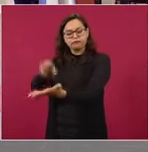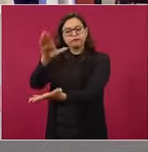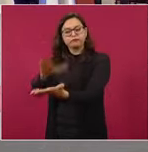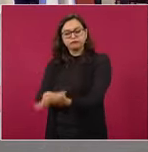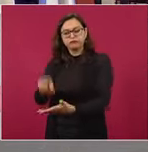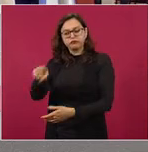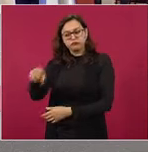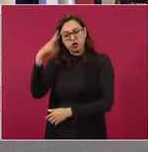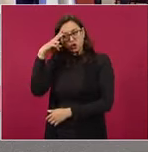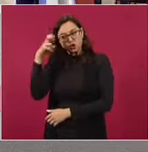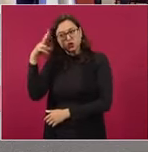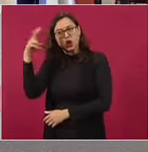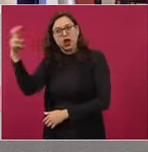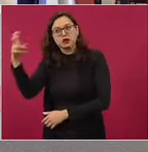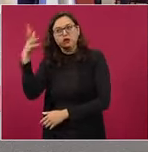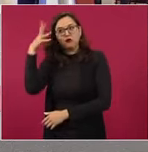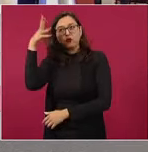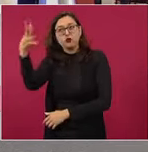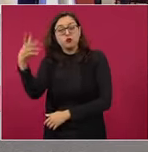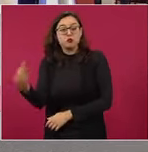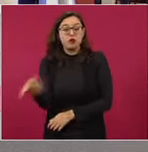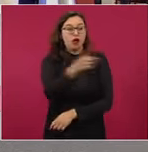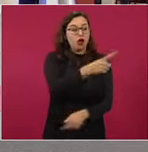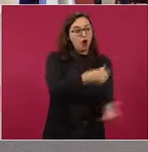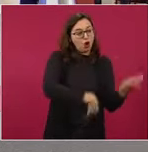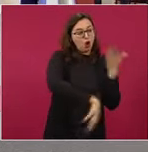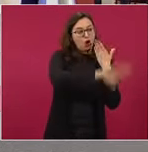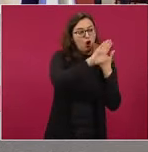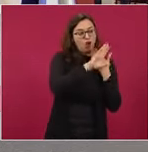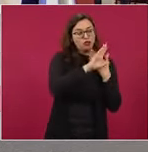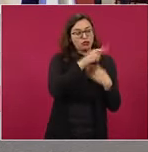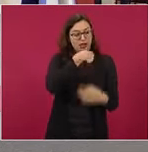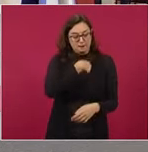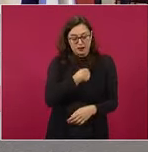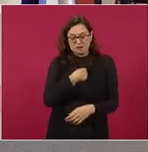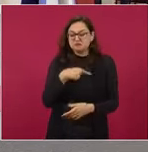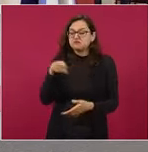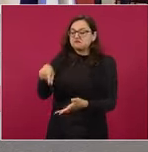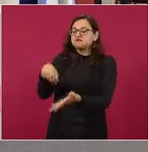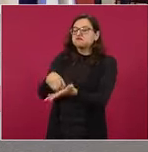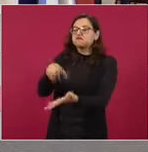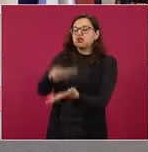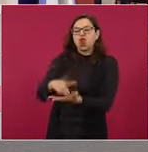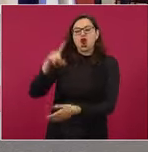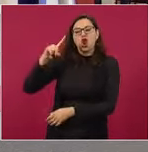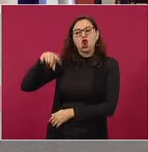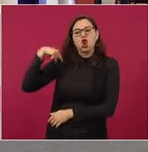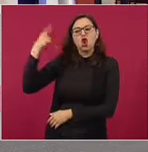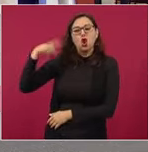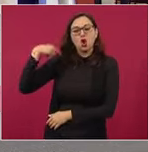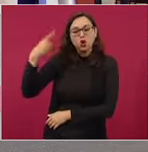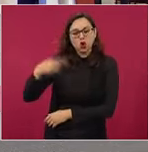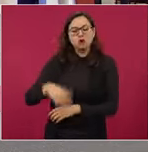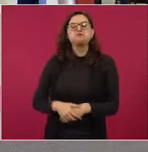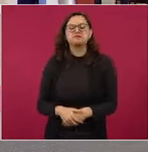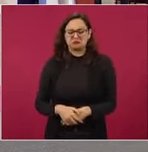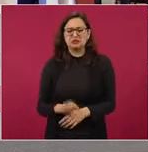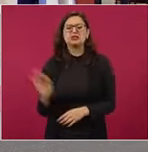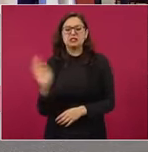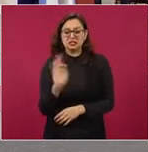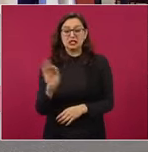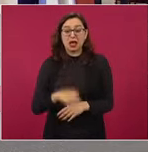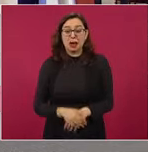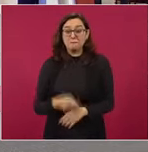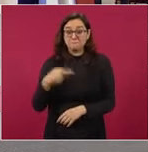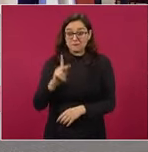aquí yace un loco, pero no habrá nadie que se atreva a estampar esta inscripción, aquí